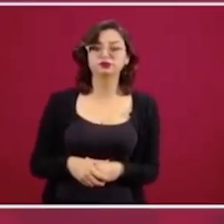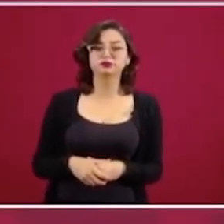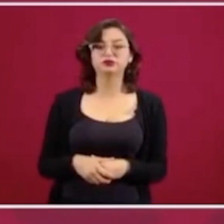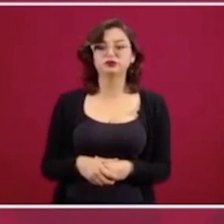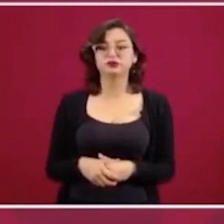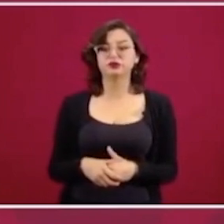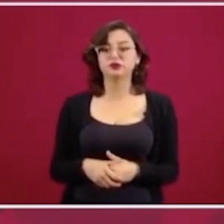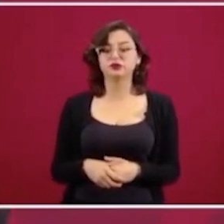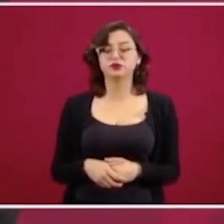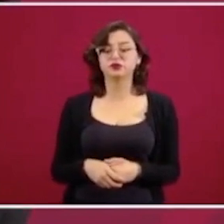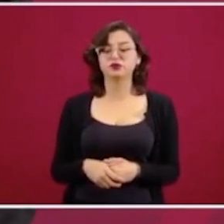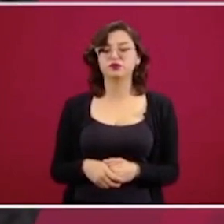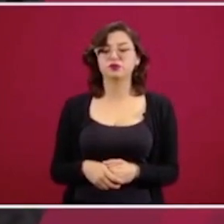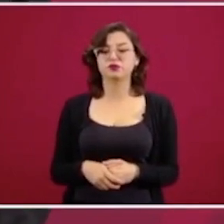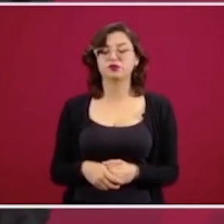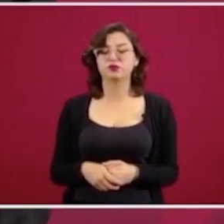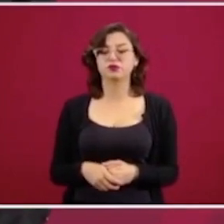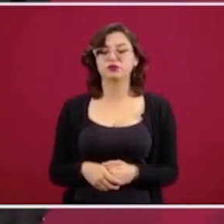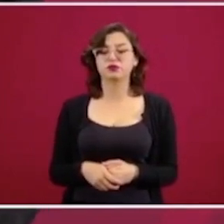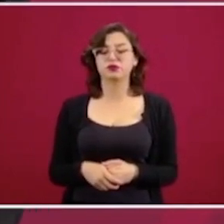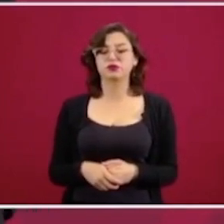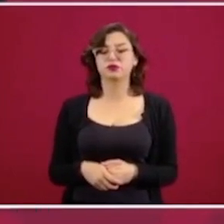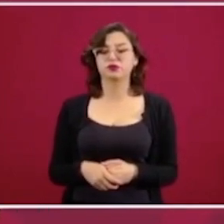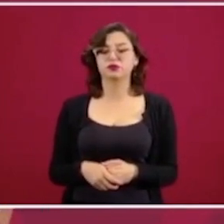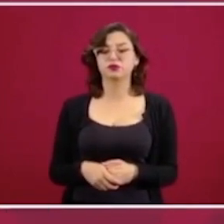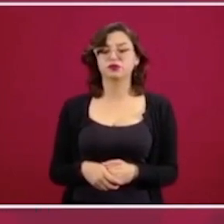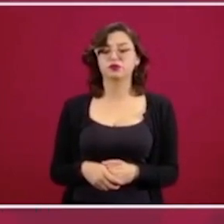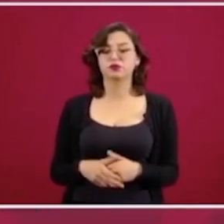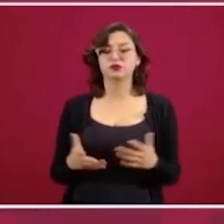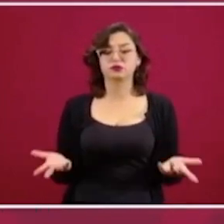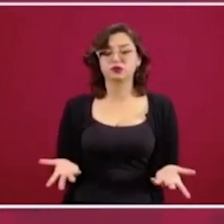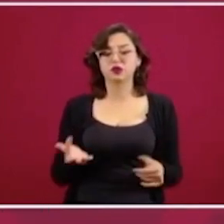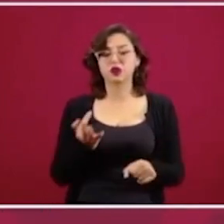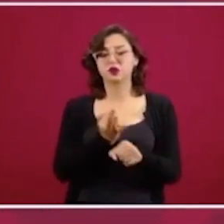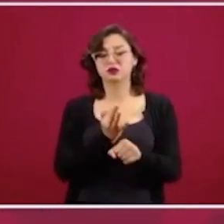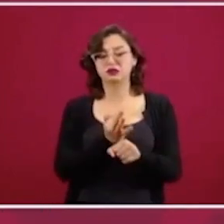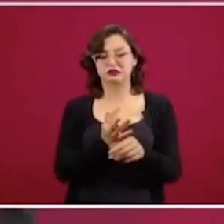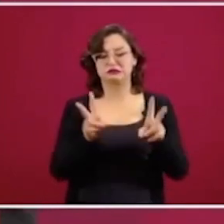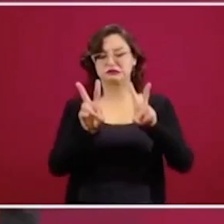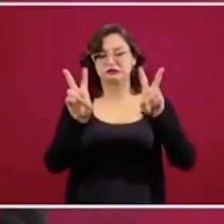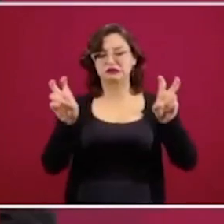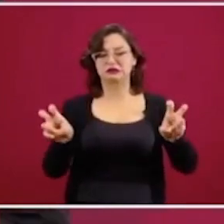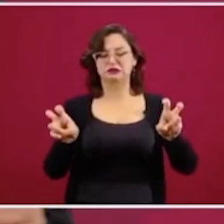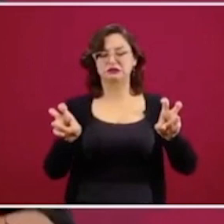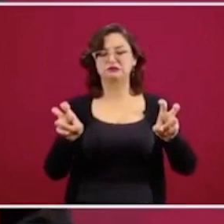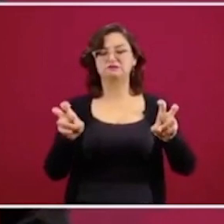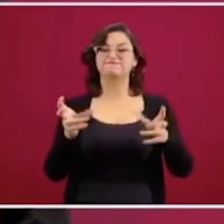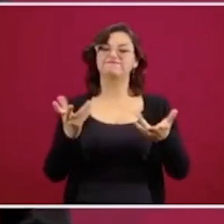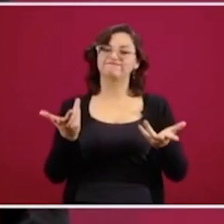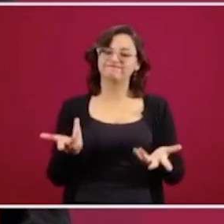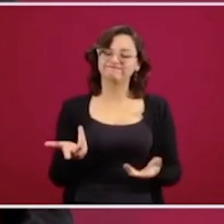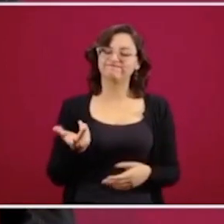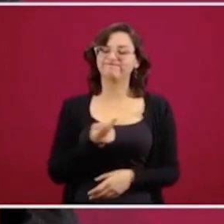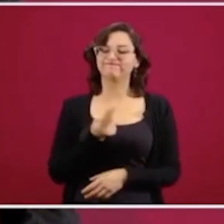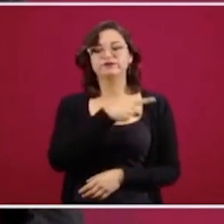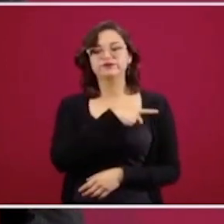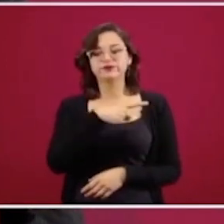que es conveniente, que es necesario